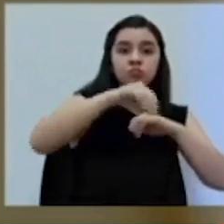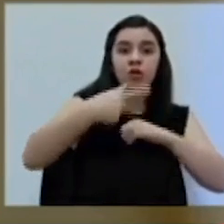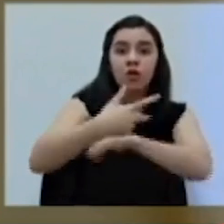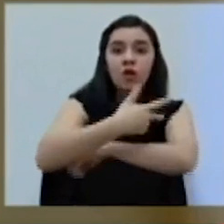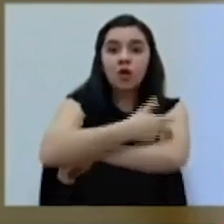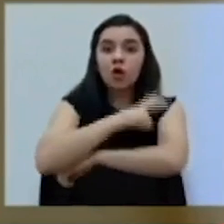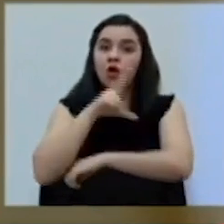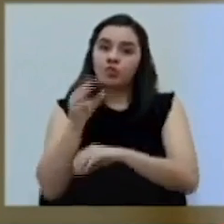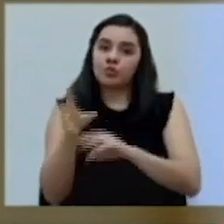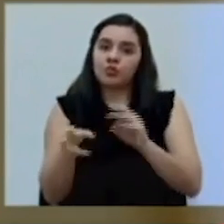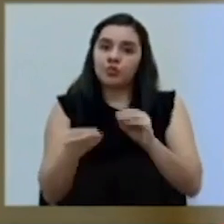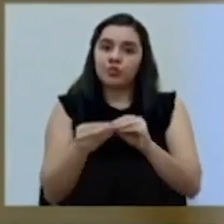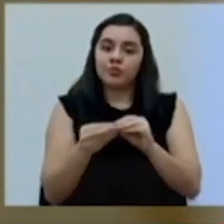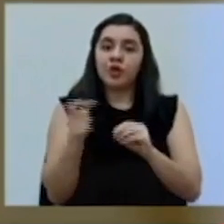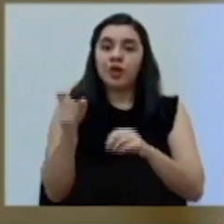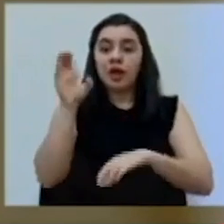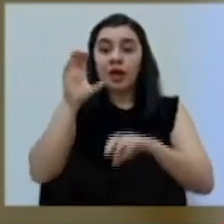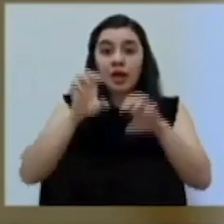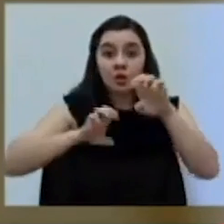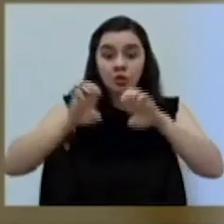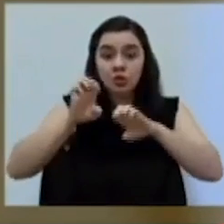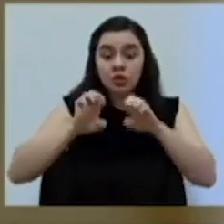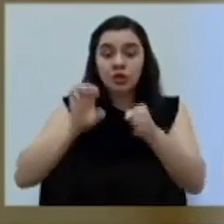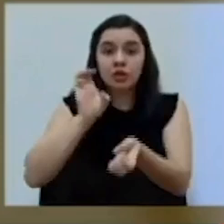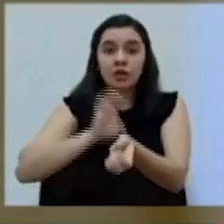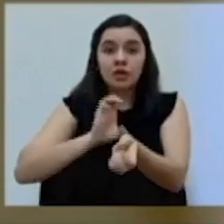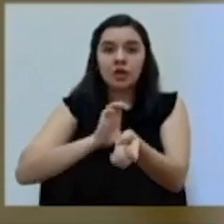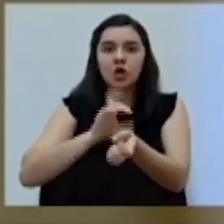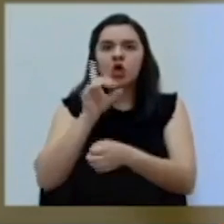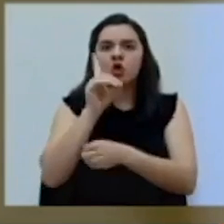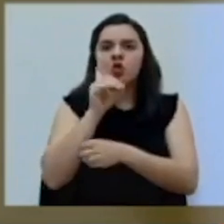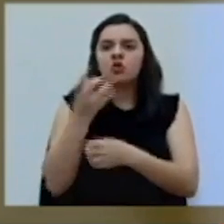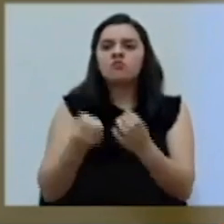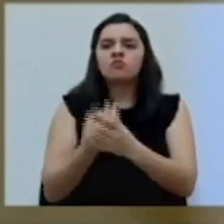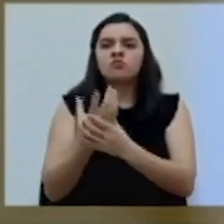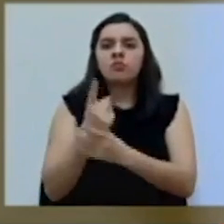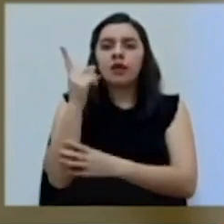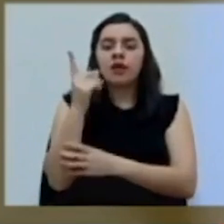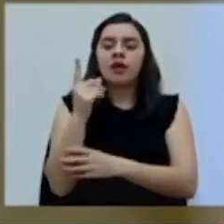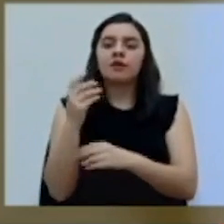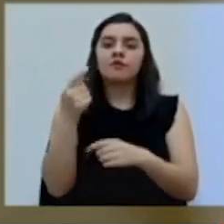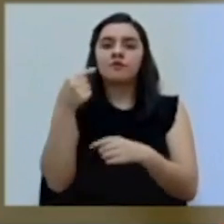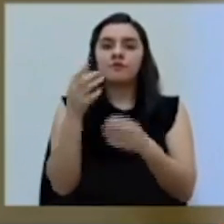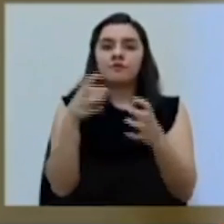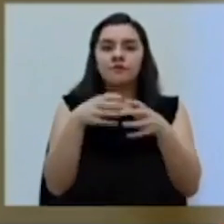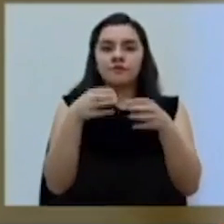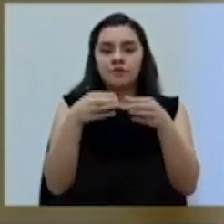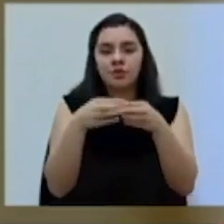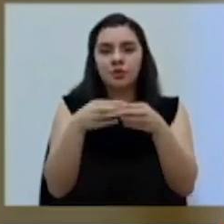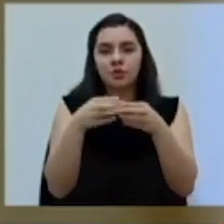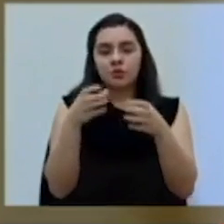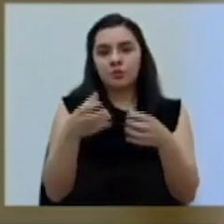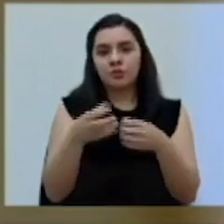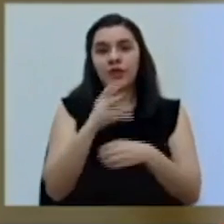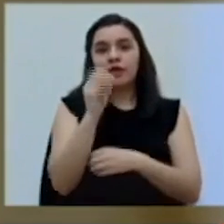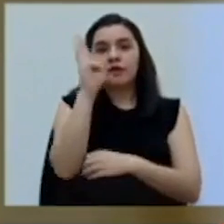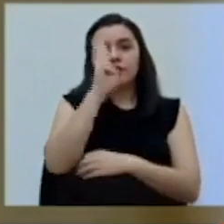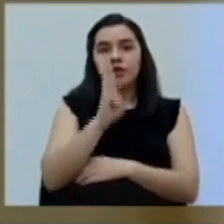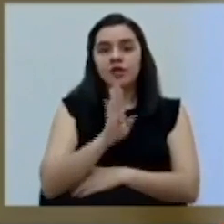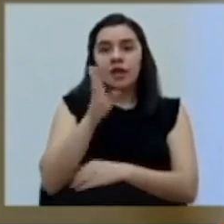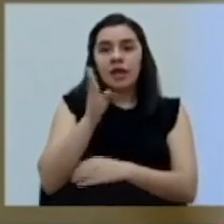momento los ensayos clínicos fase 3 se están desarrollando en Reino Unido, Estados Unidos y Brasil. Hay también en desarrollo